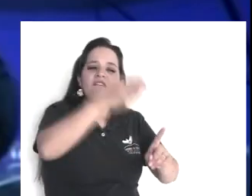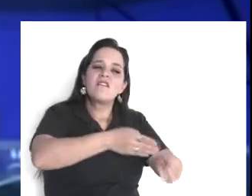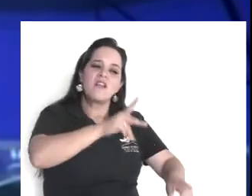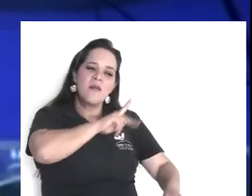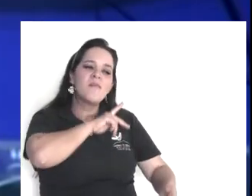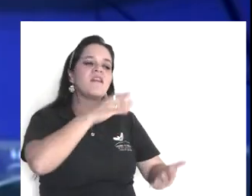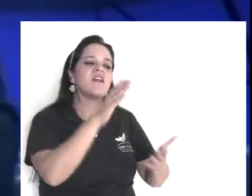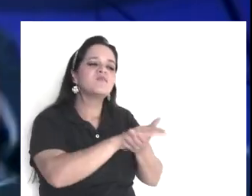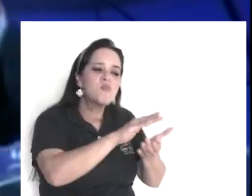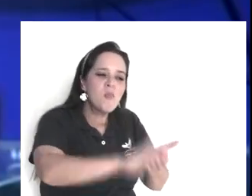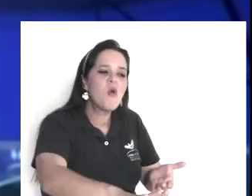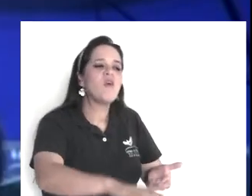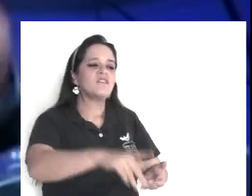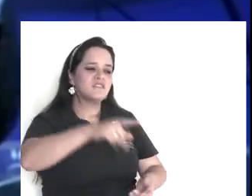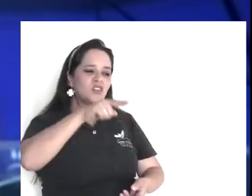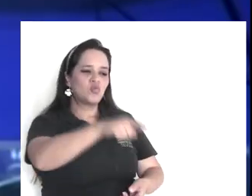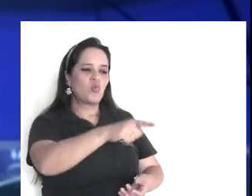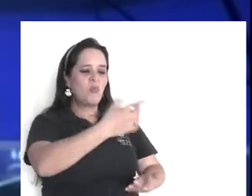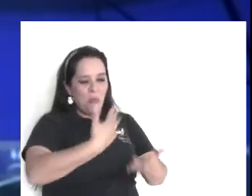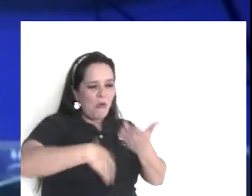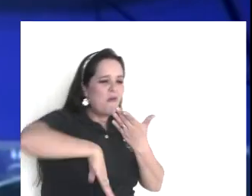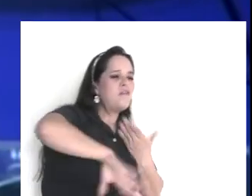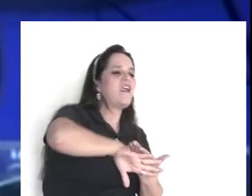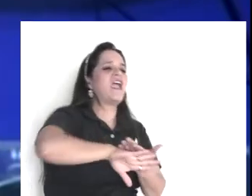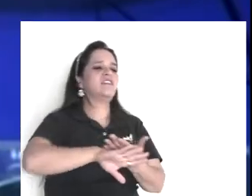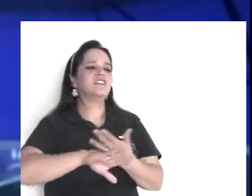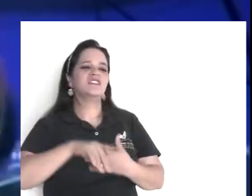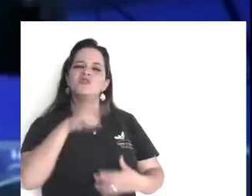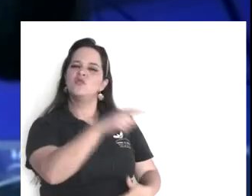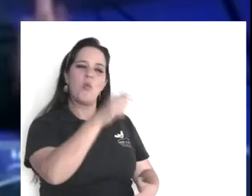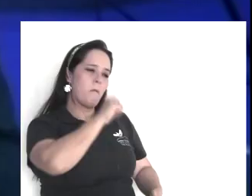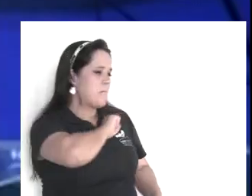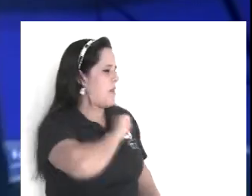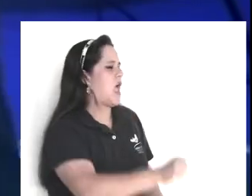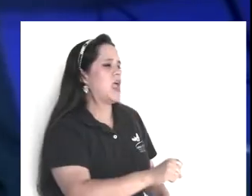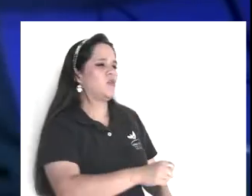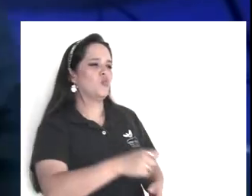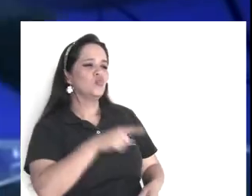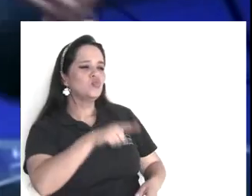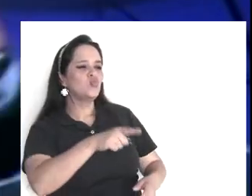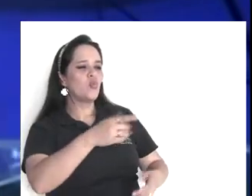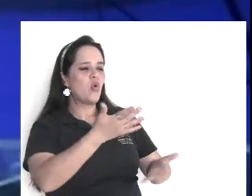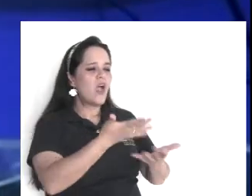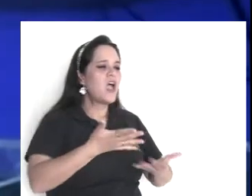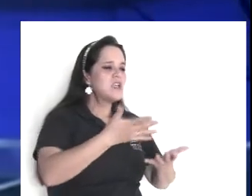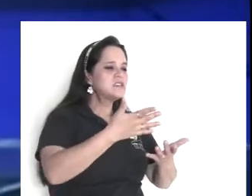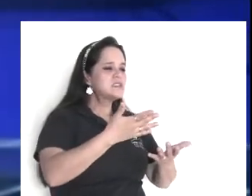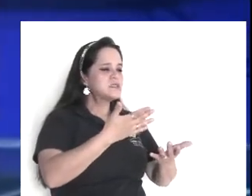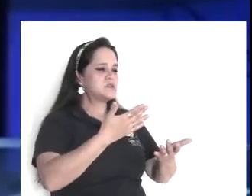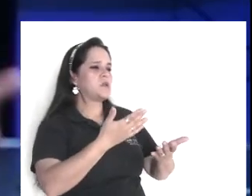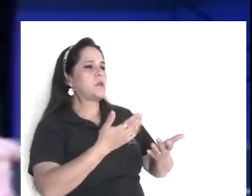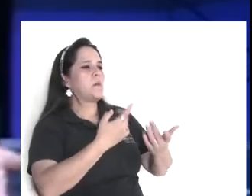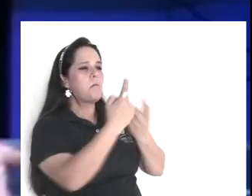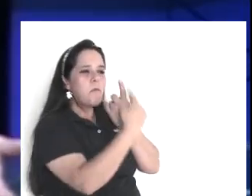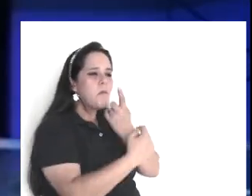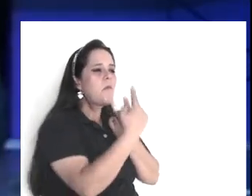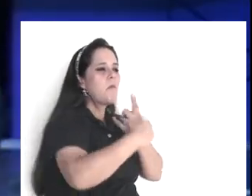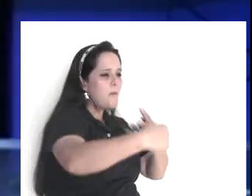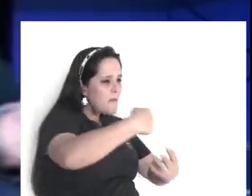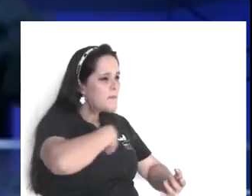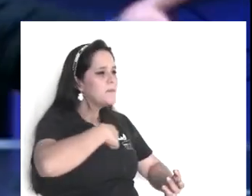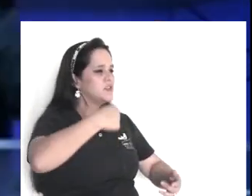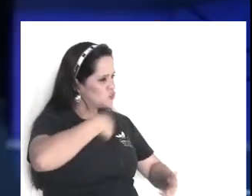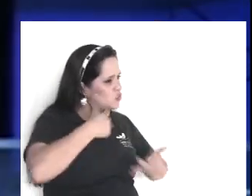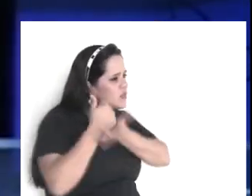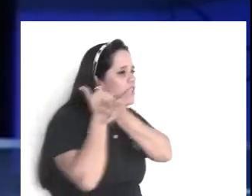es la que dirige la oración en la iglesia, y cómo tú te atreviste a hablar de ella, además de mí, yo te tendí la mano,